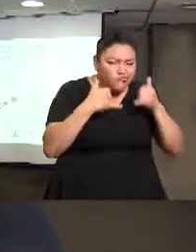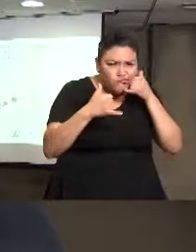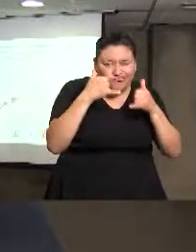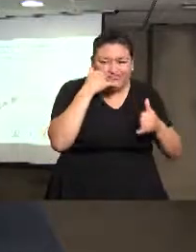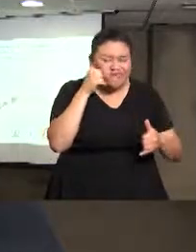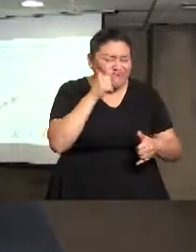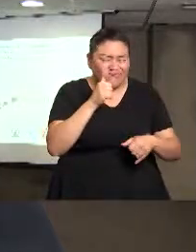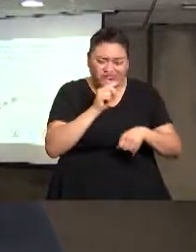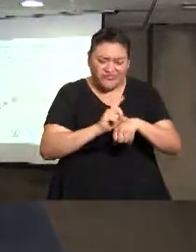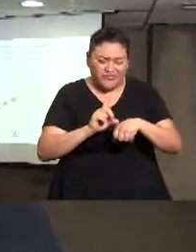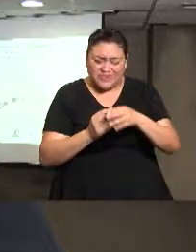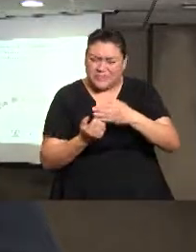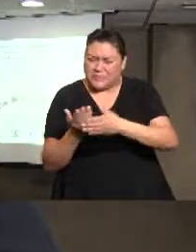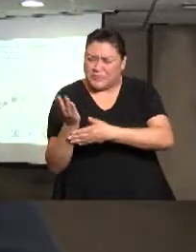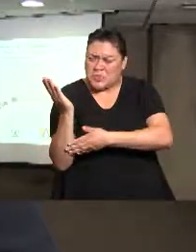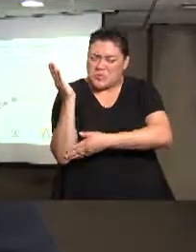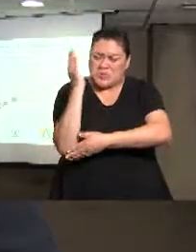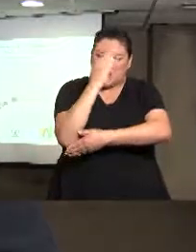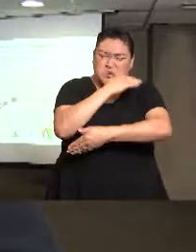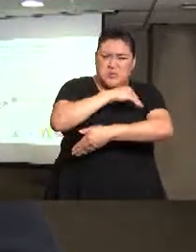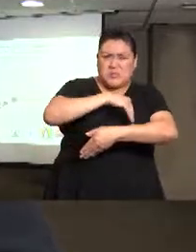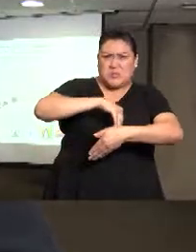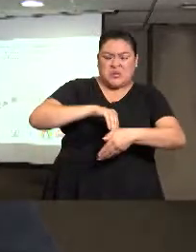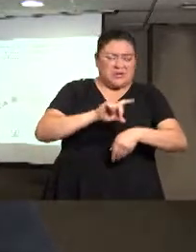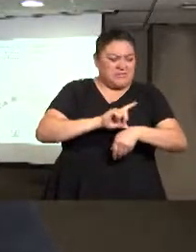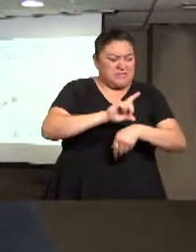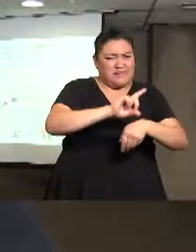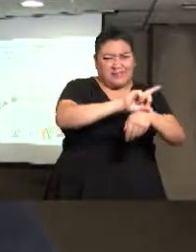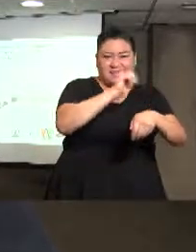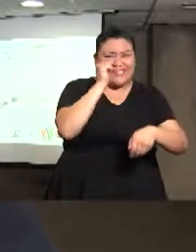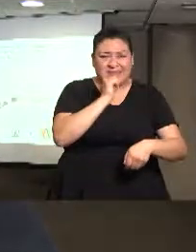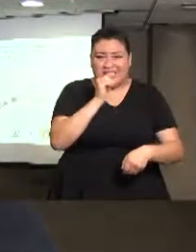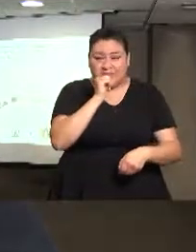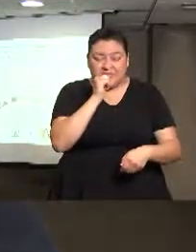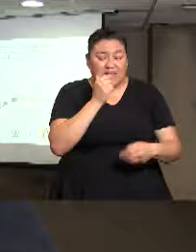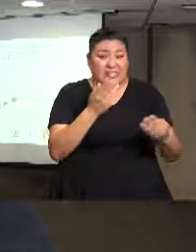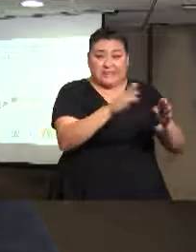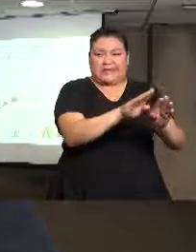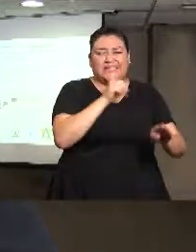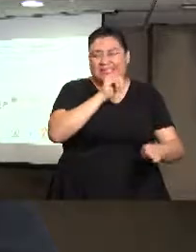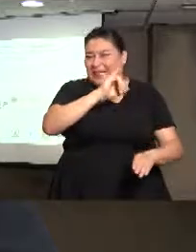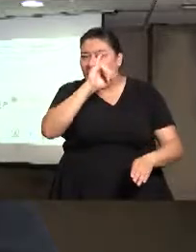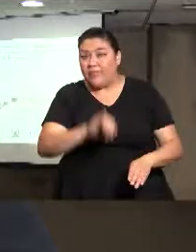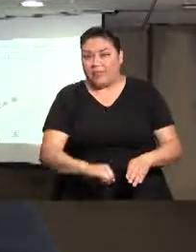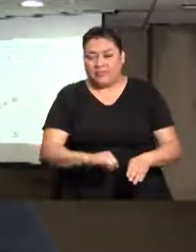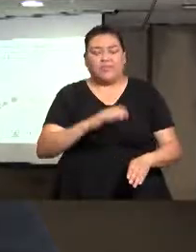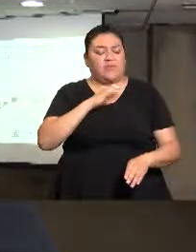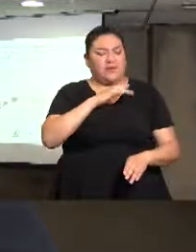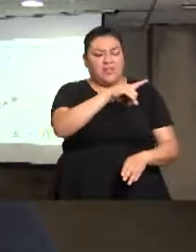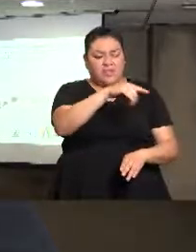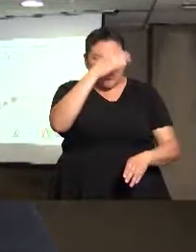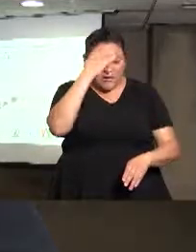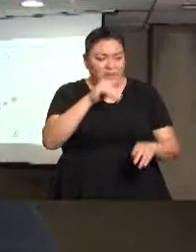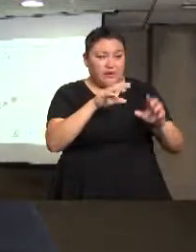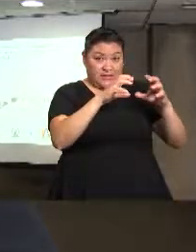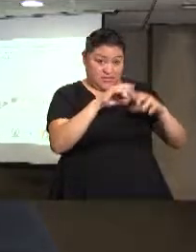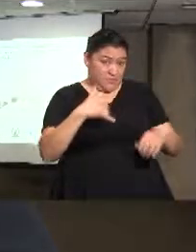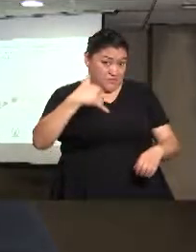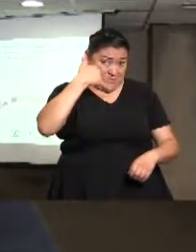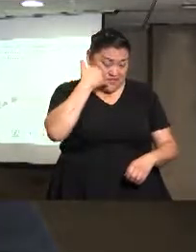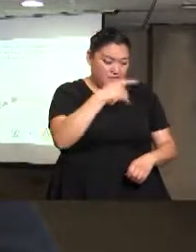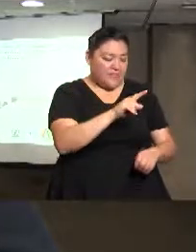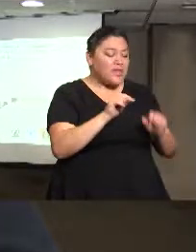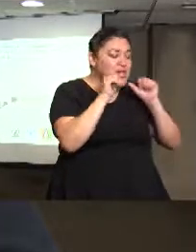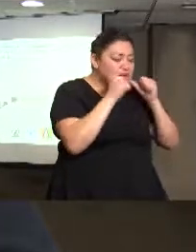365 días del año. Para dar respuesta a las víctimas, hemos generado una red de asociaciones y autoridades,